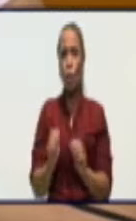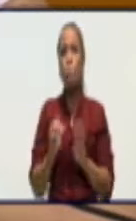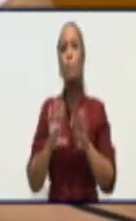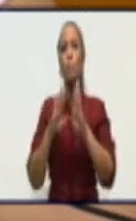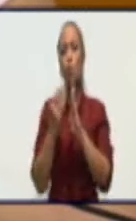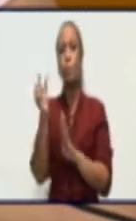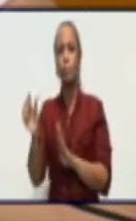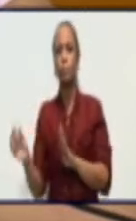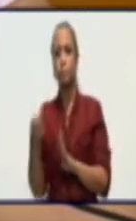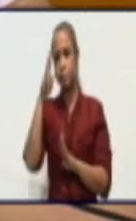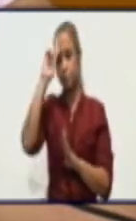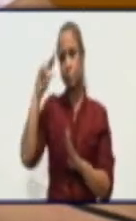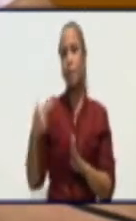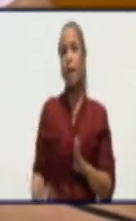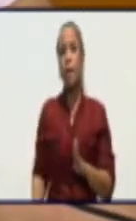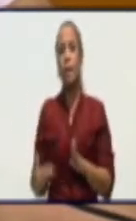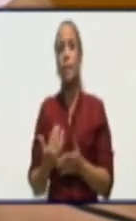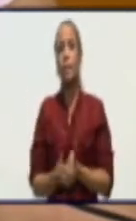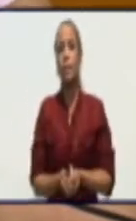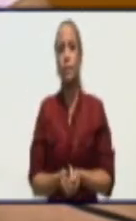hay una tendencia a las personas